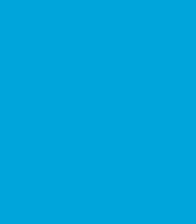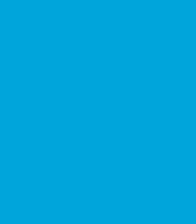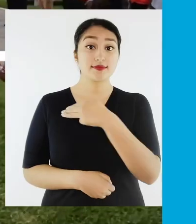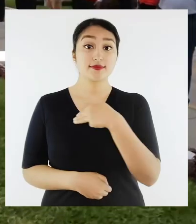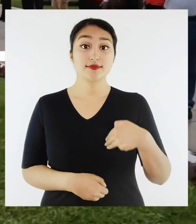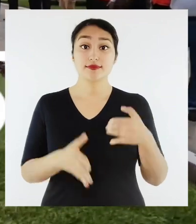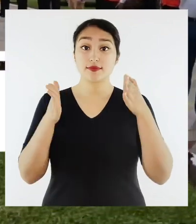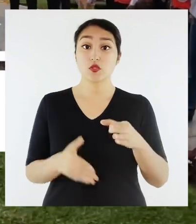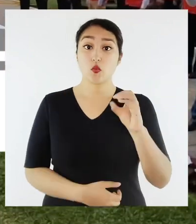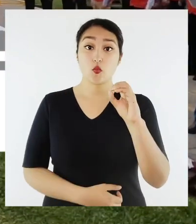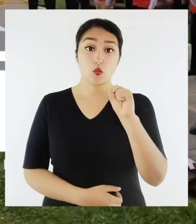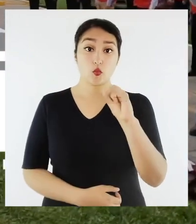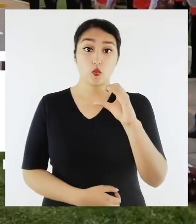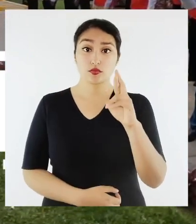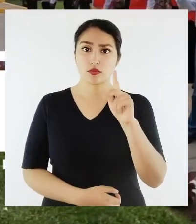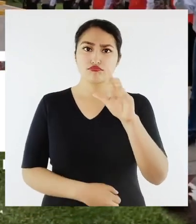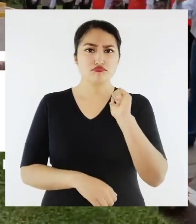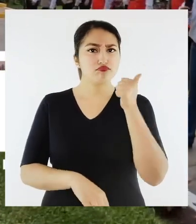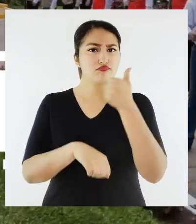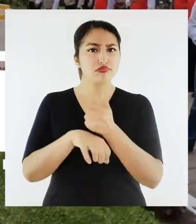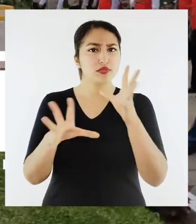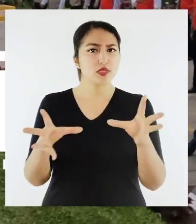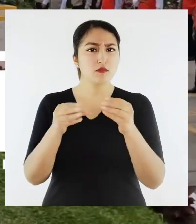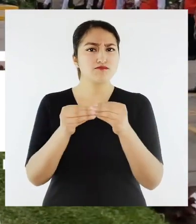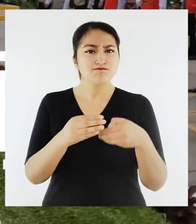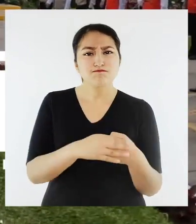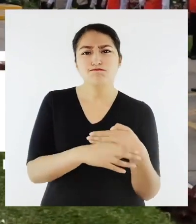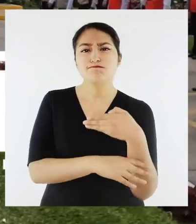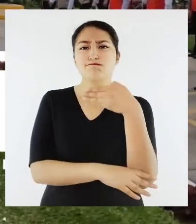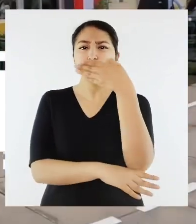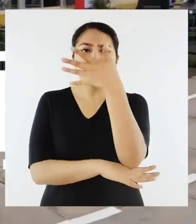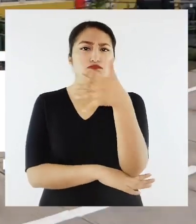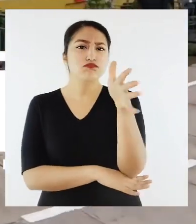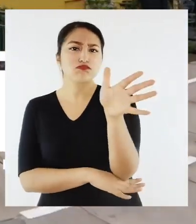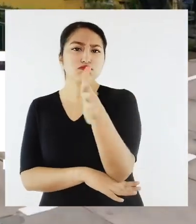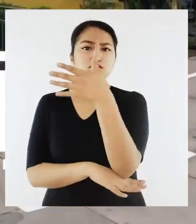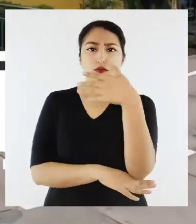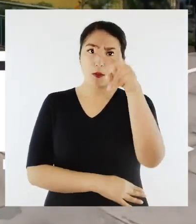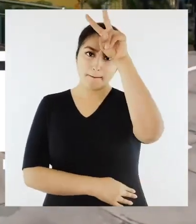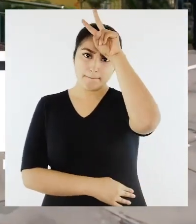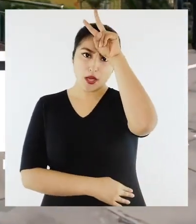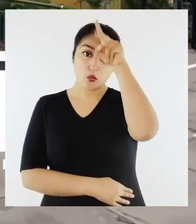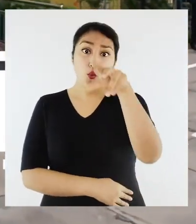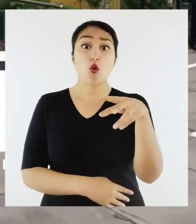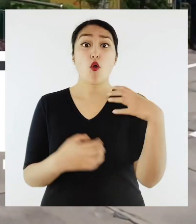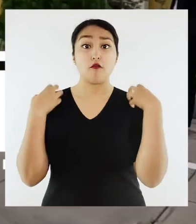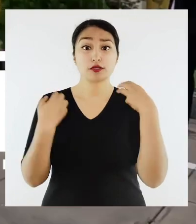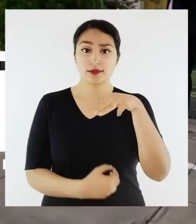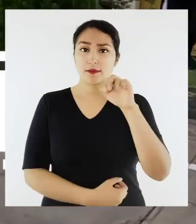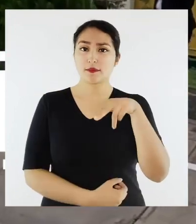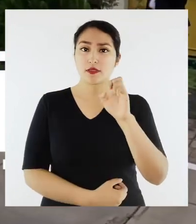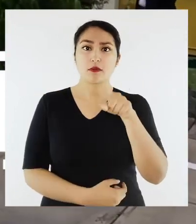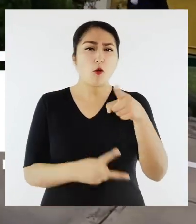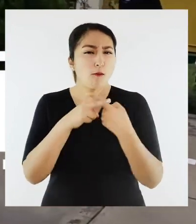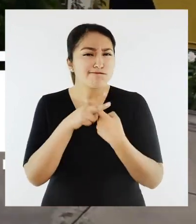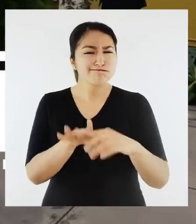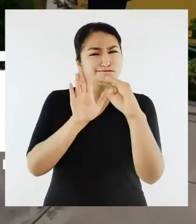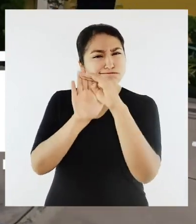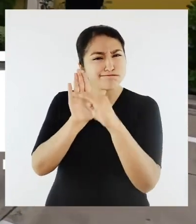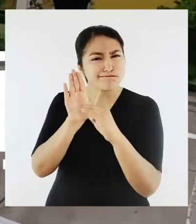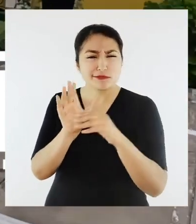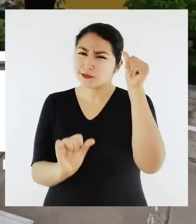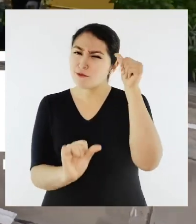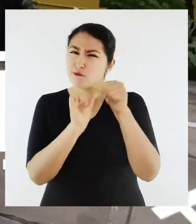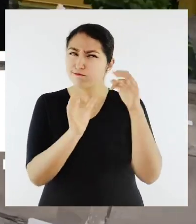El ministro Óscar Vera Gargurevich encabezó la ceremonia de izamiento del pabellón nacional en la sede del Minem, dando inicio a las